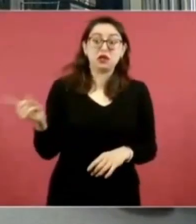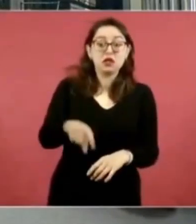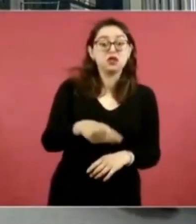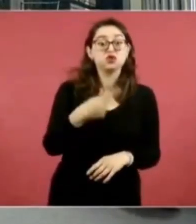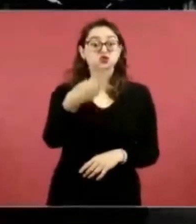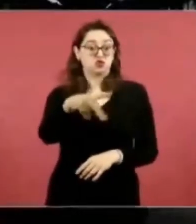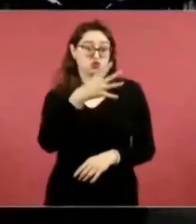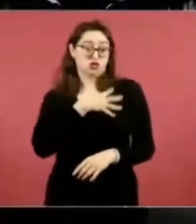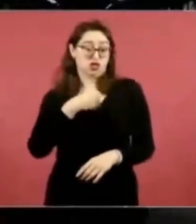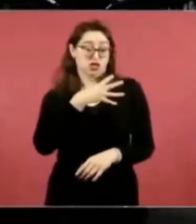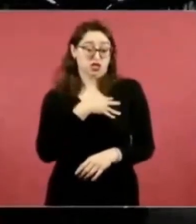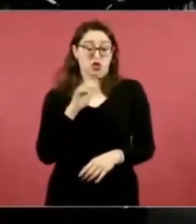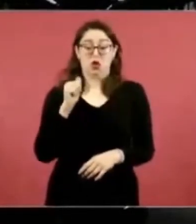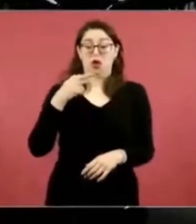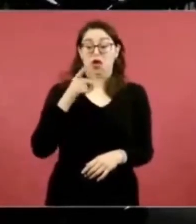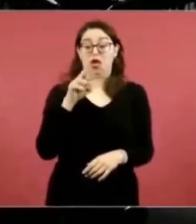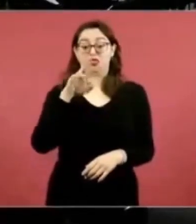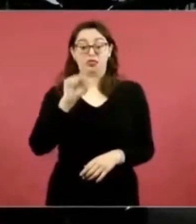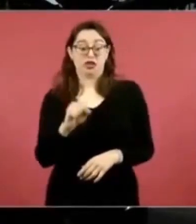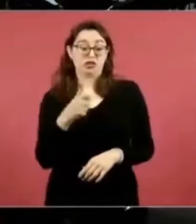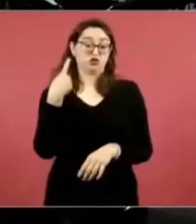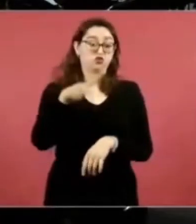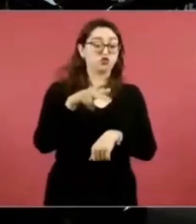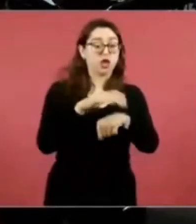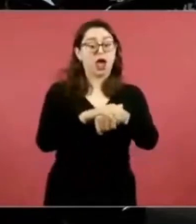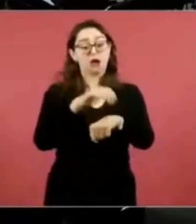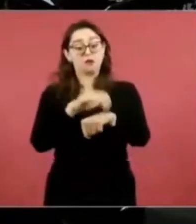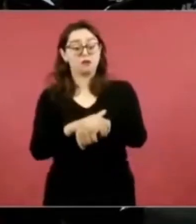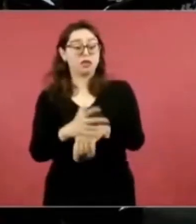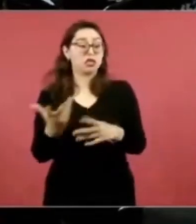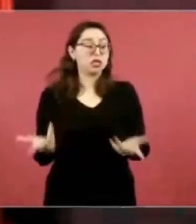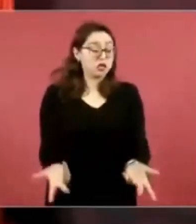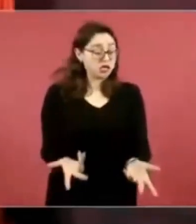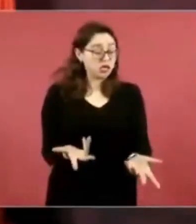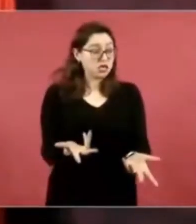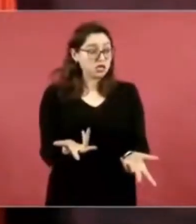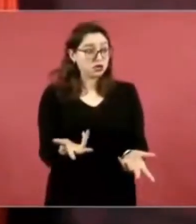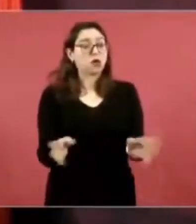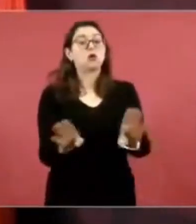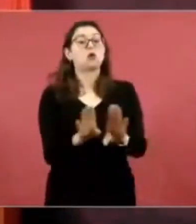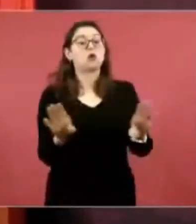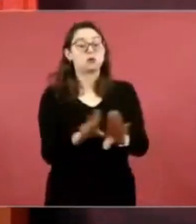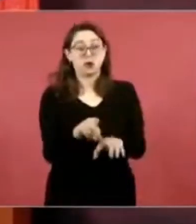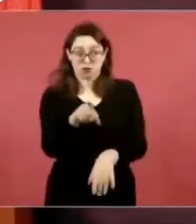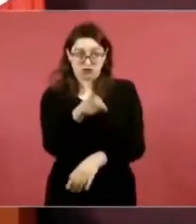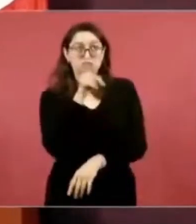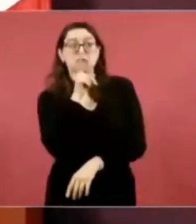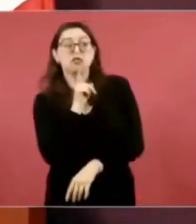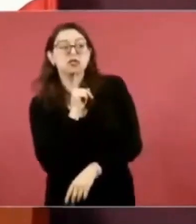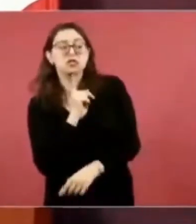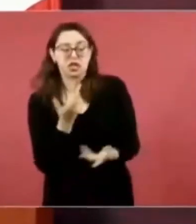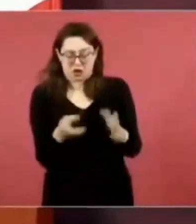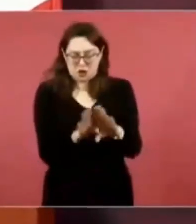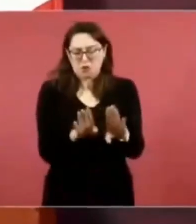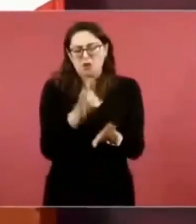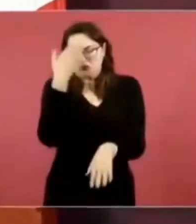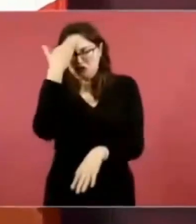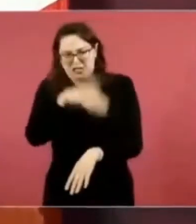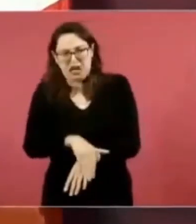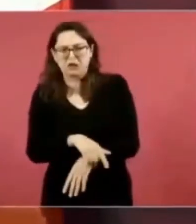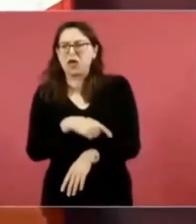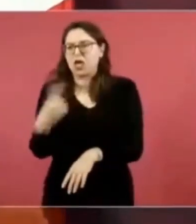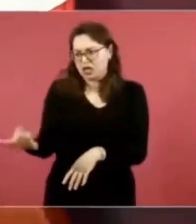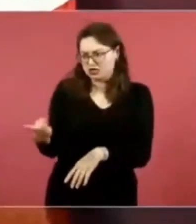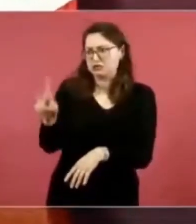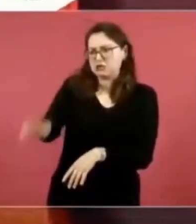presuntos amigos que tiene que se han visto beneficiados? O sea, ¿cómo uno lo da por cierto y